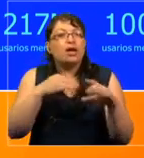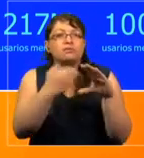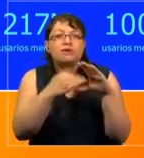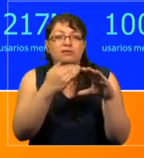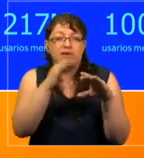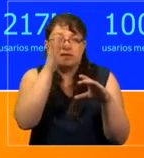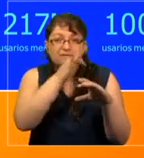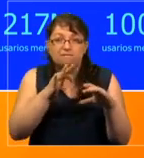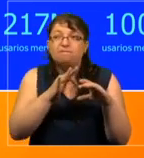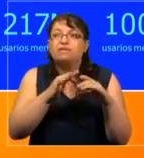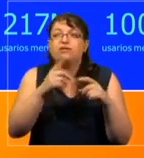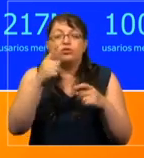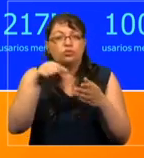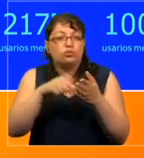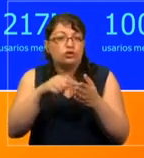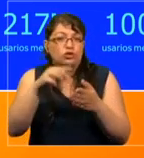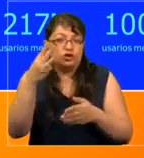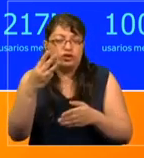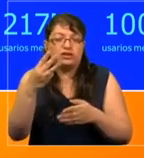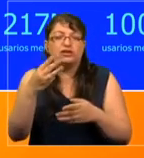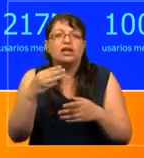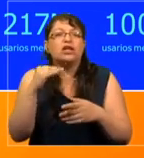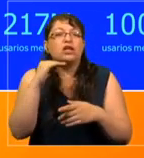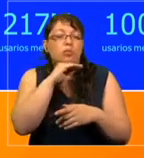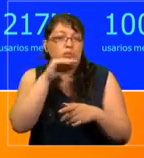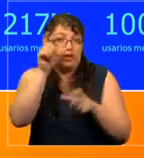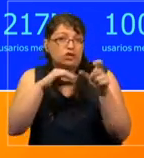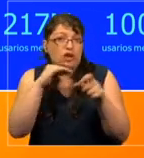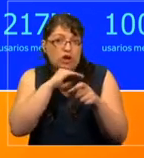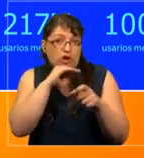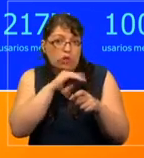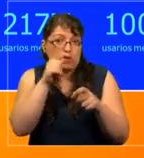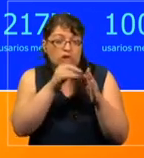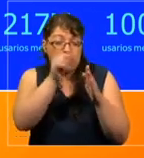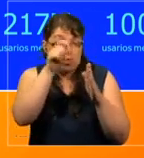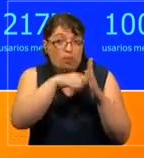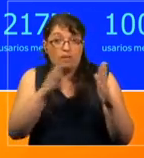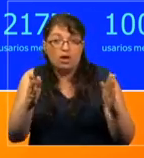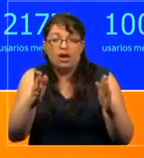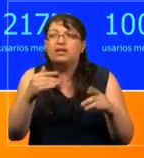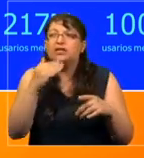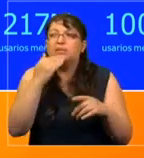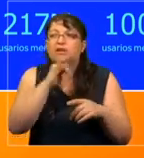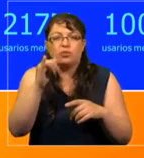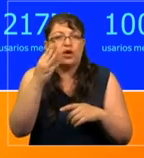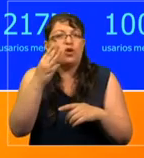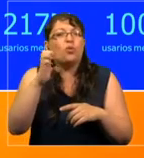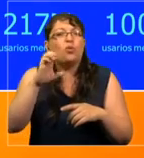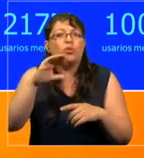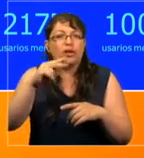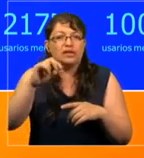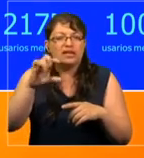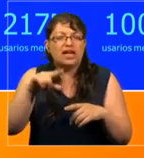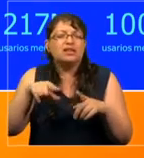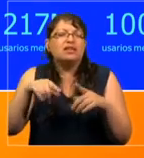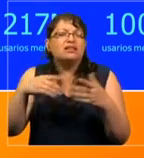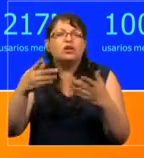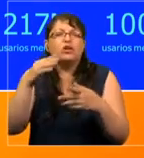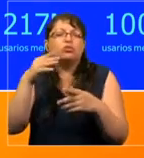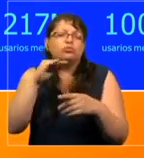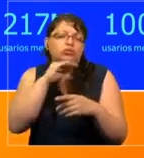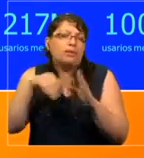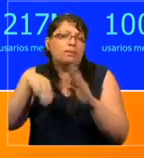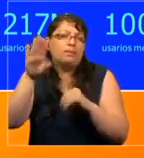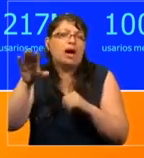billones de usuarios mensuales, seguido por la aplicación WeChat, usada más que nada en Asia,